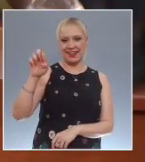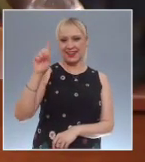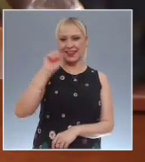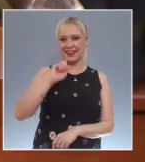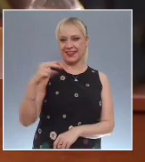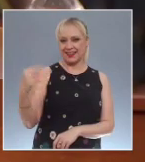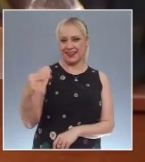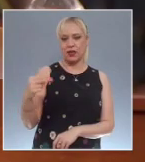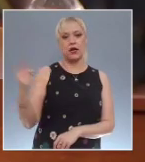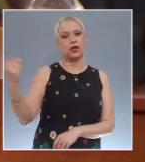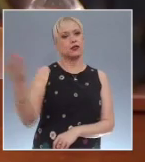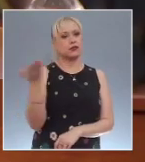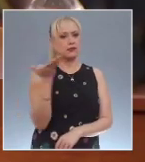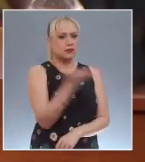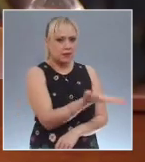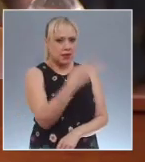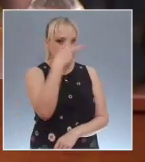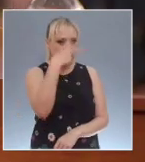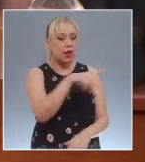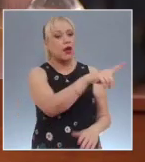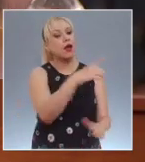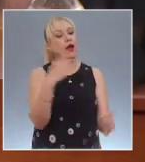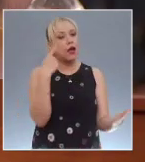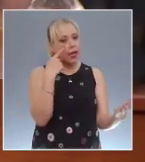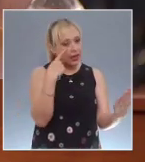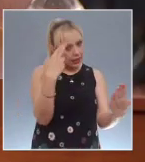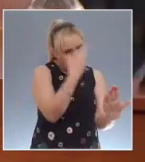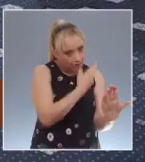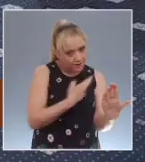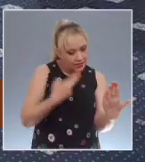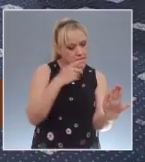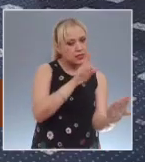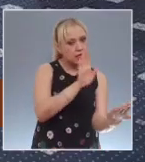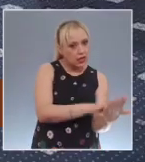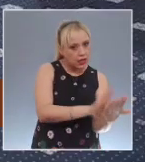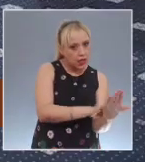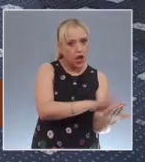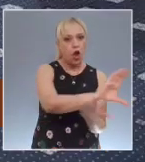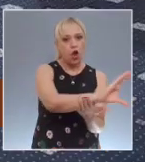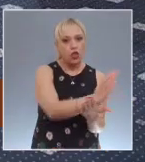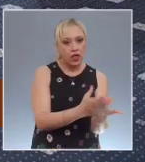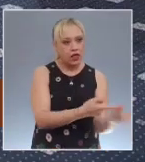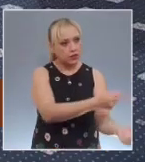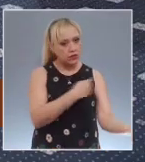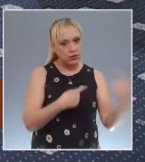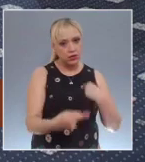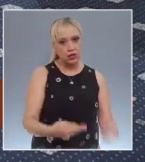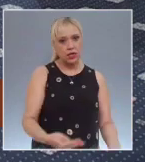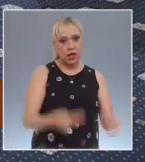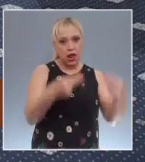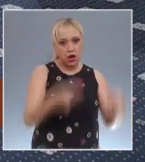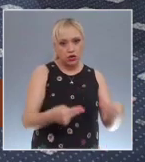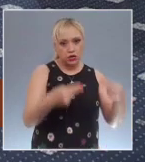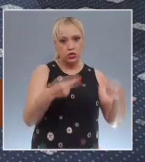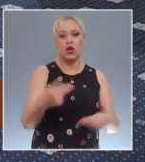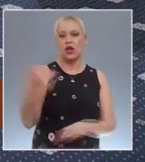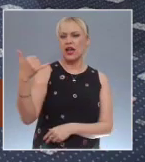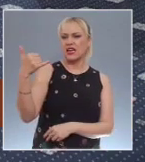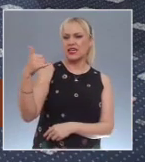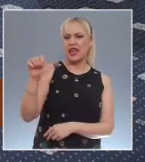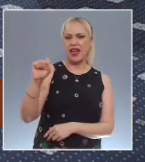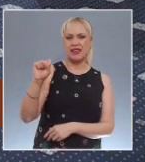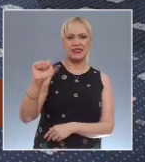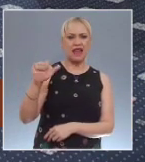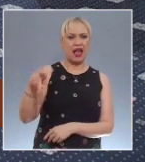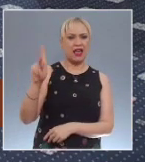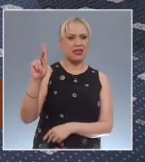de libertad de asociación y negociación colectiva en una planta de Grupo Yasaki en León, Guanajuato, bajo